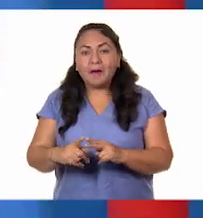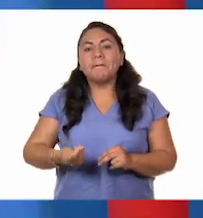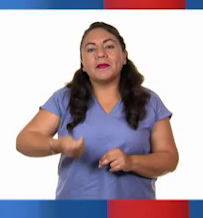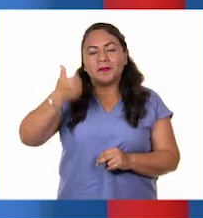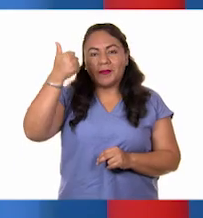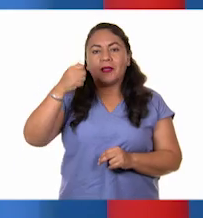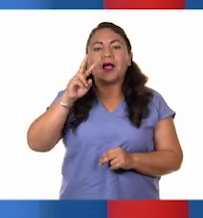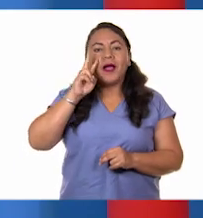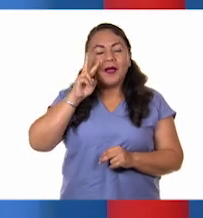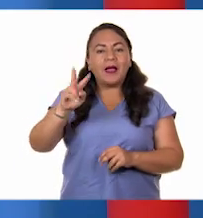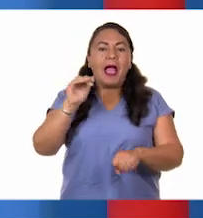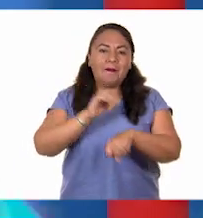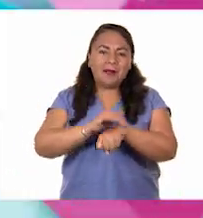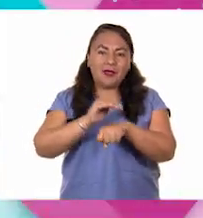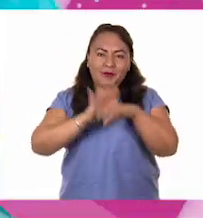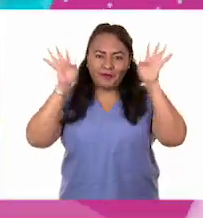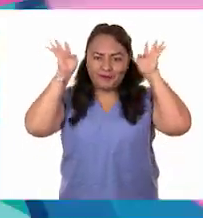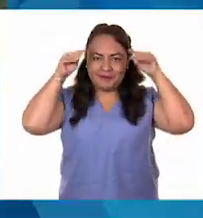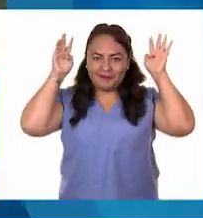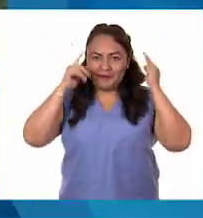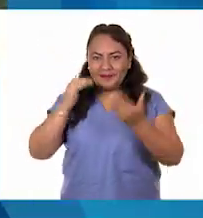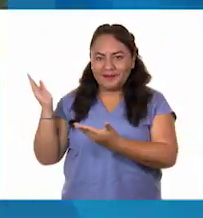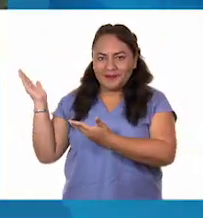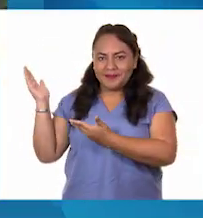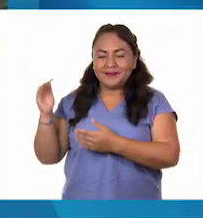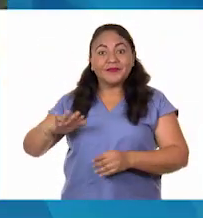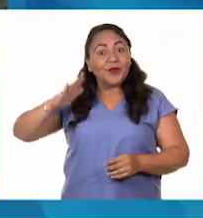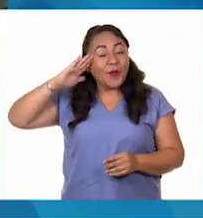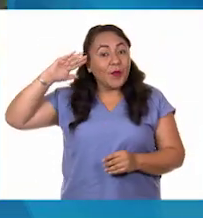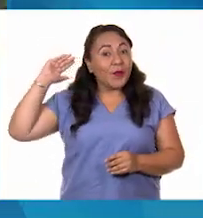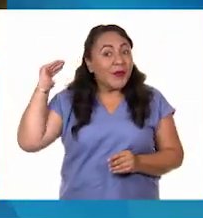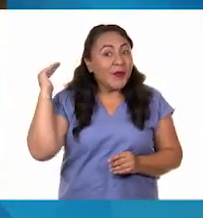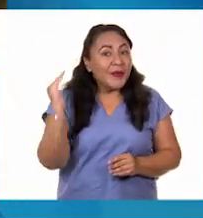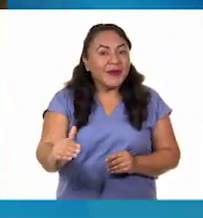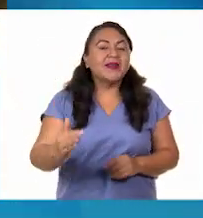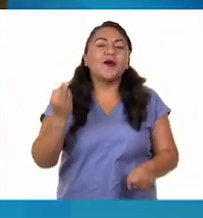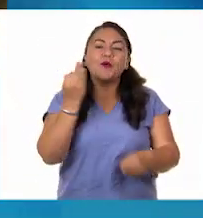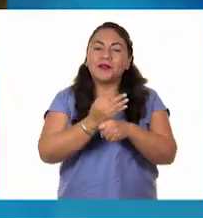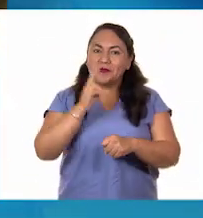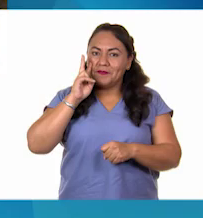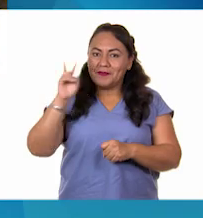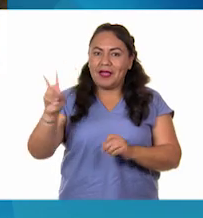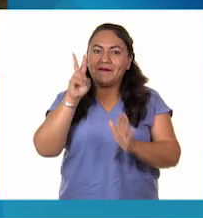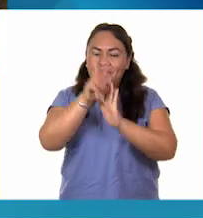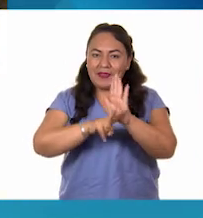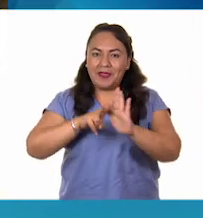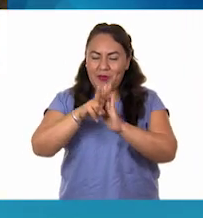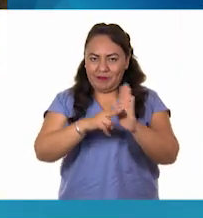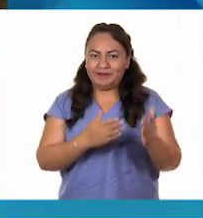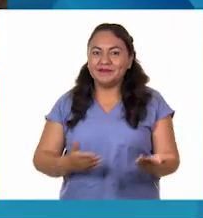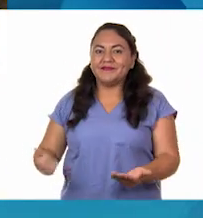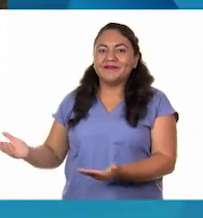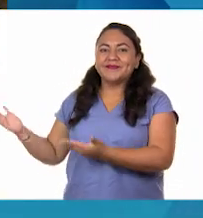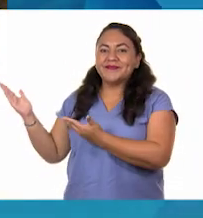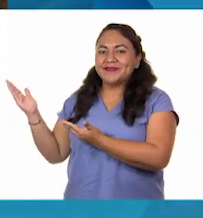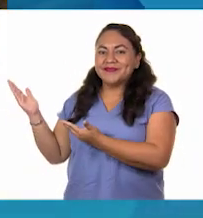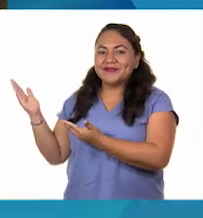vamos a dar paso a nuestro amigo Ajoalisto. ¡Hola! ¡Vamos a ver el siguiente video!